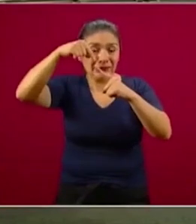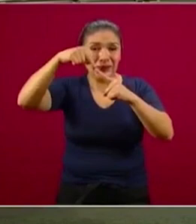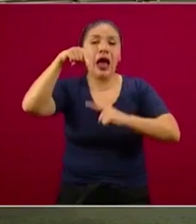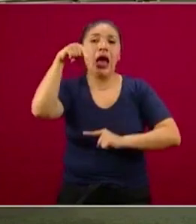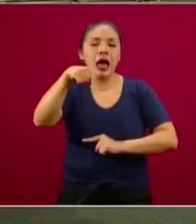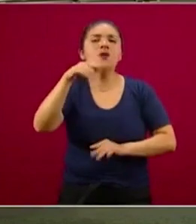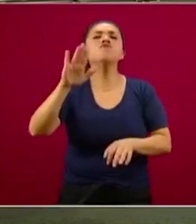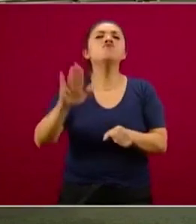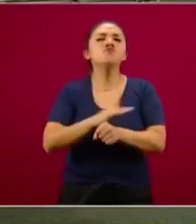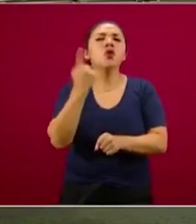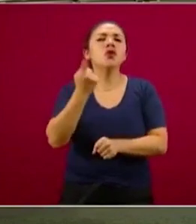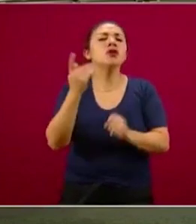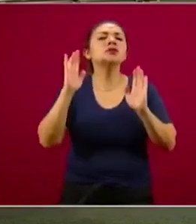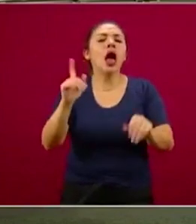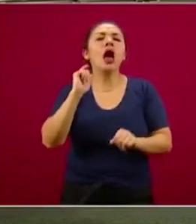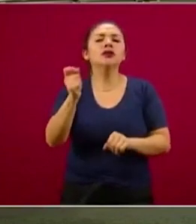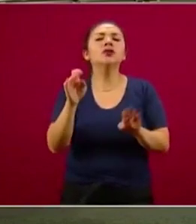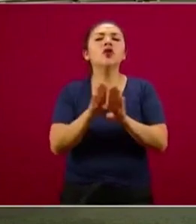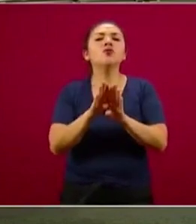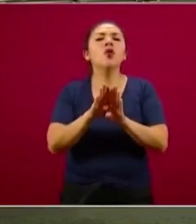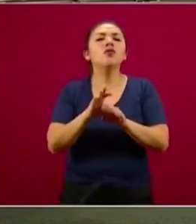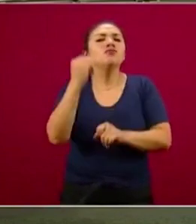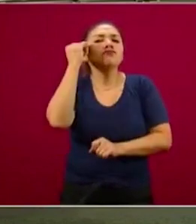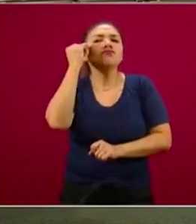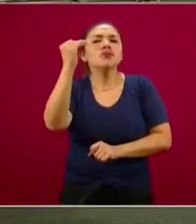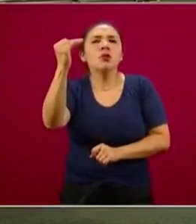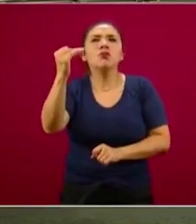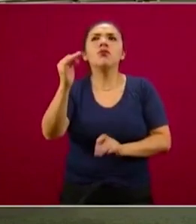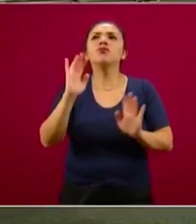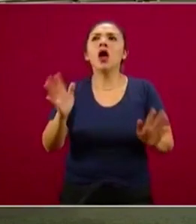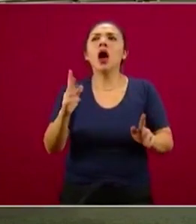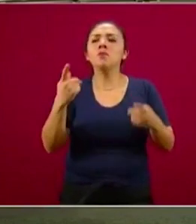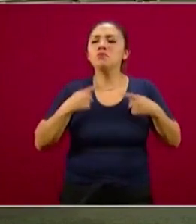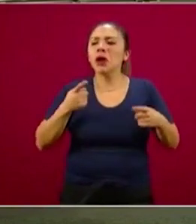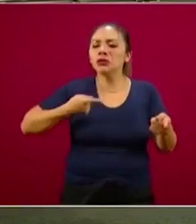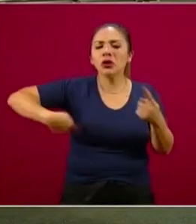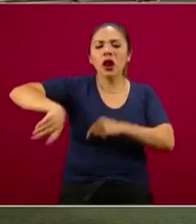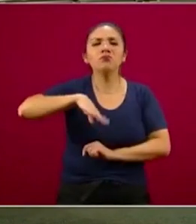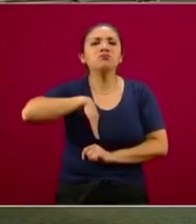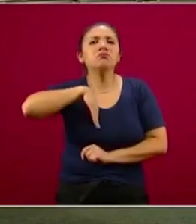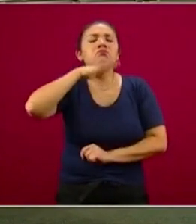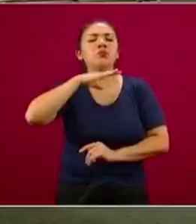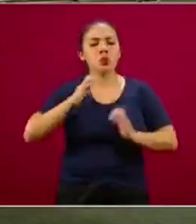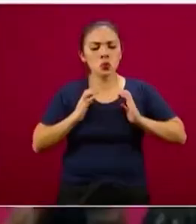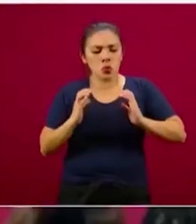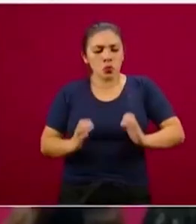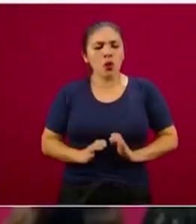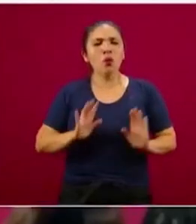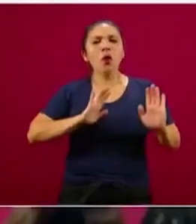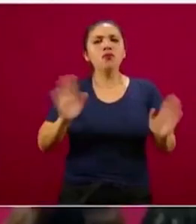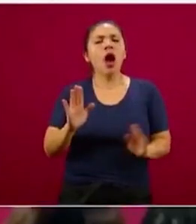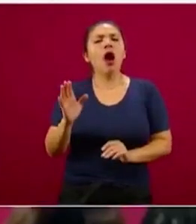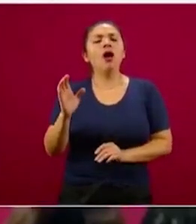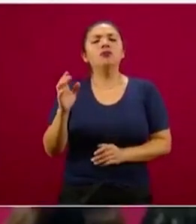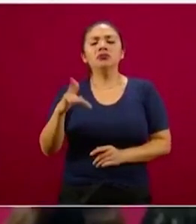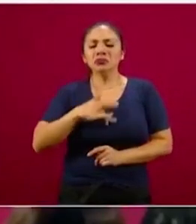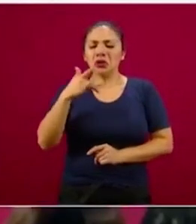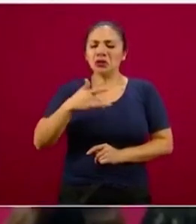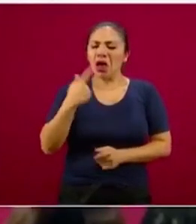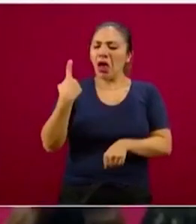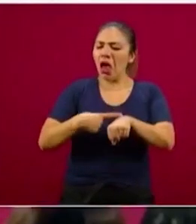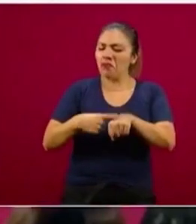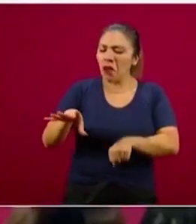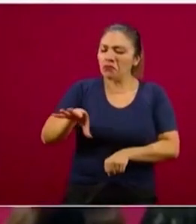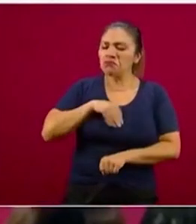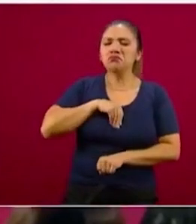alcanza un estado temporal o permanente de inmunidad poblacional, conocida también como inmunidad de rebaño, y